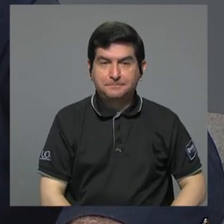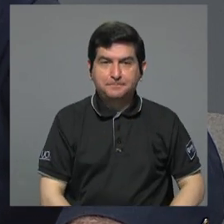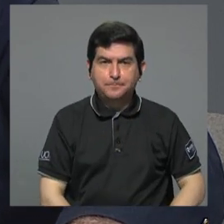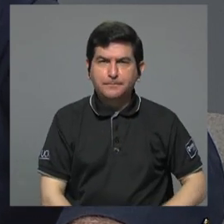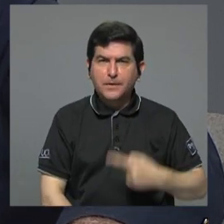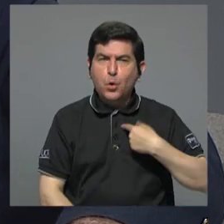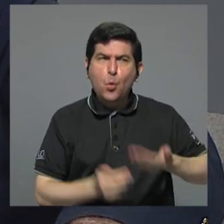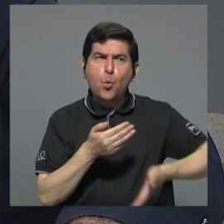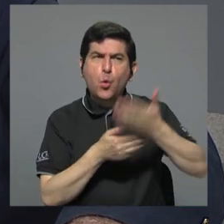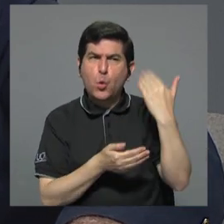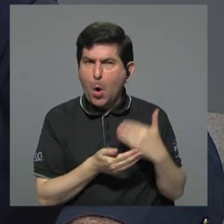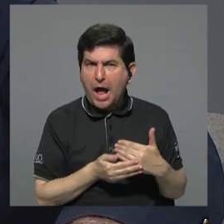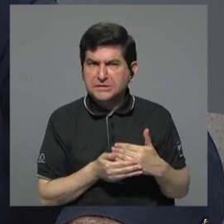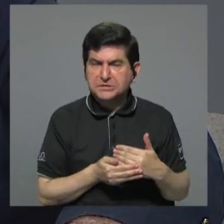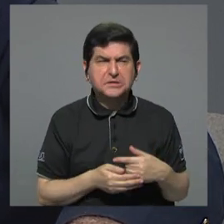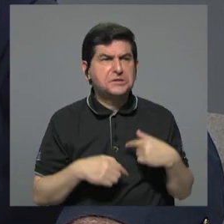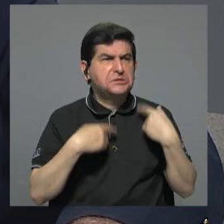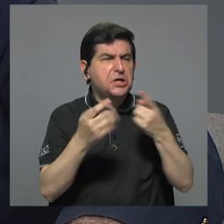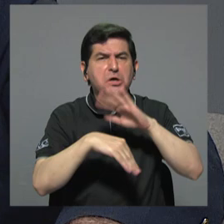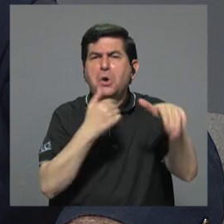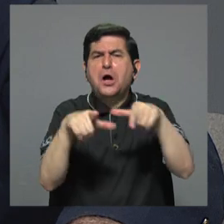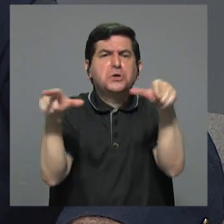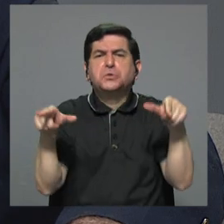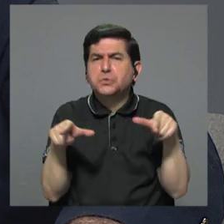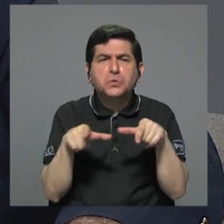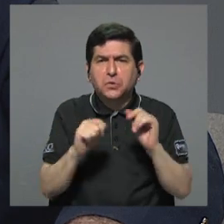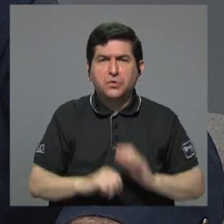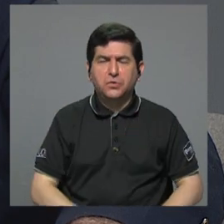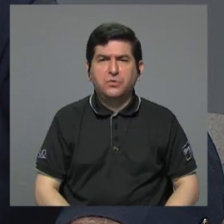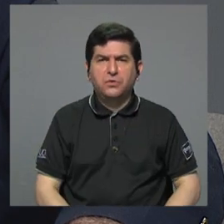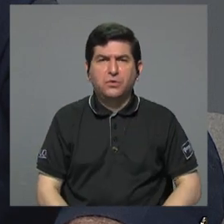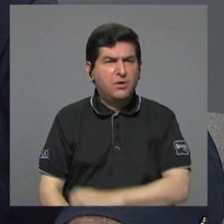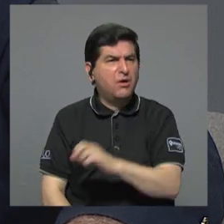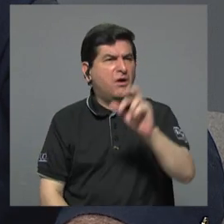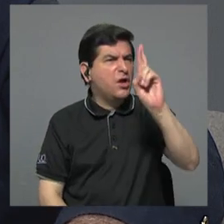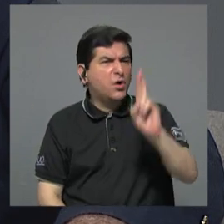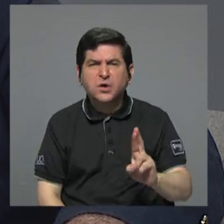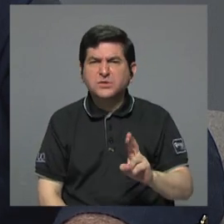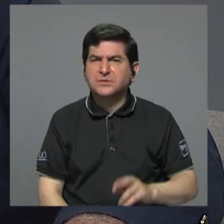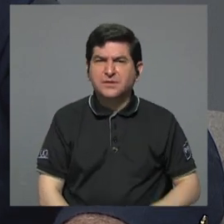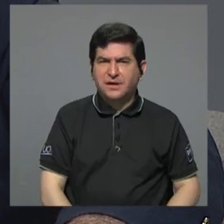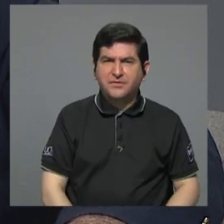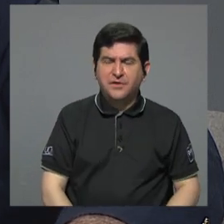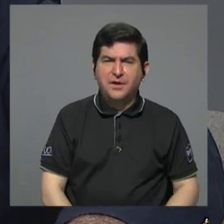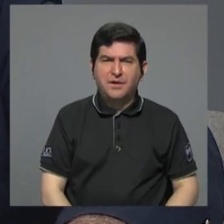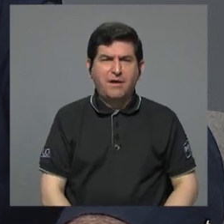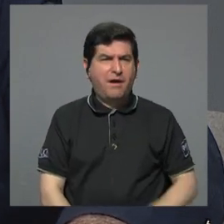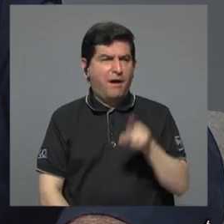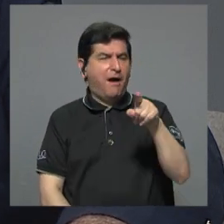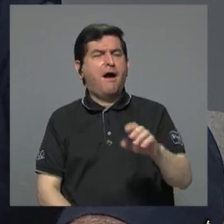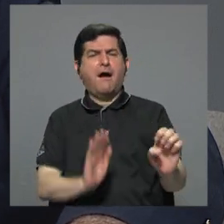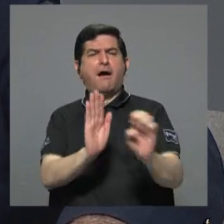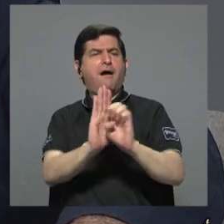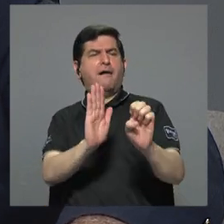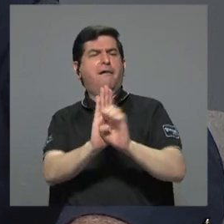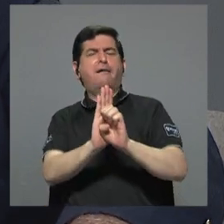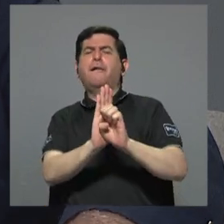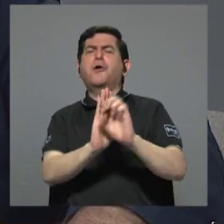uno antes iba a todo lado y Costa Rica era puesto como ejemplo